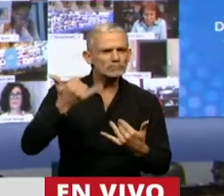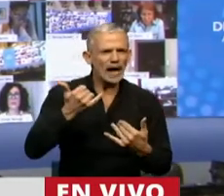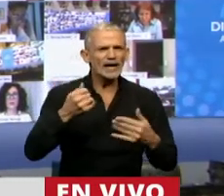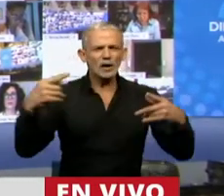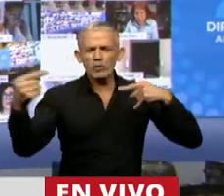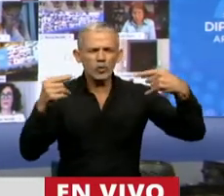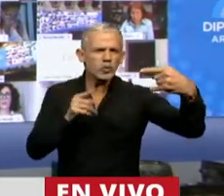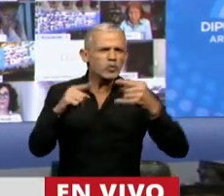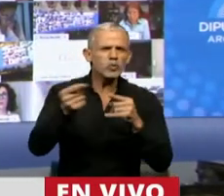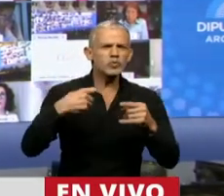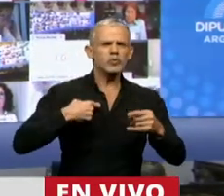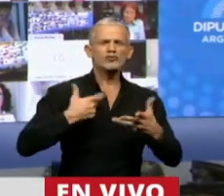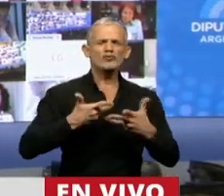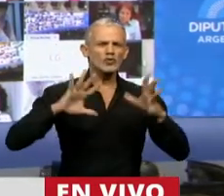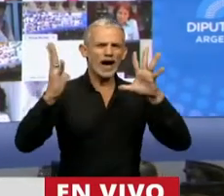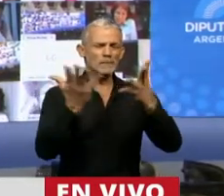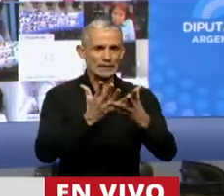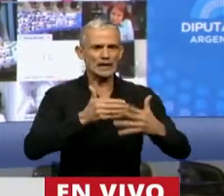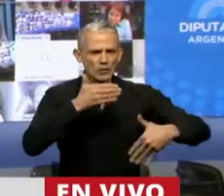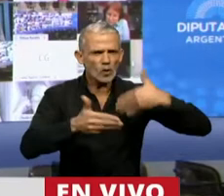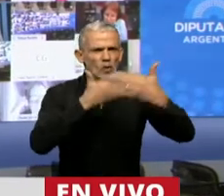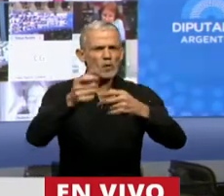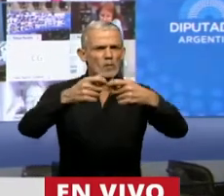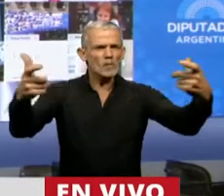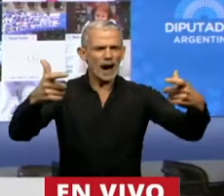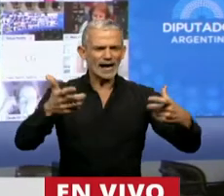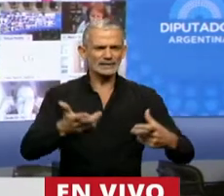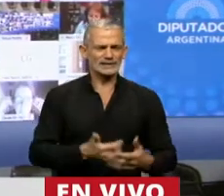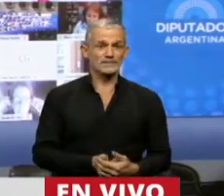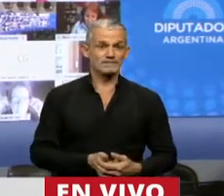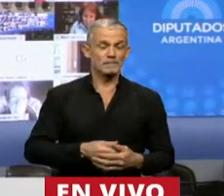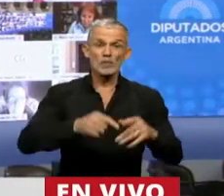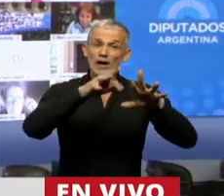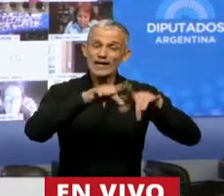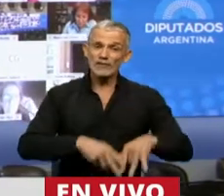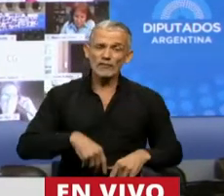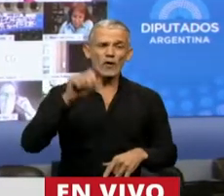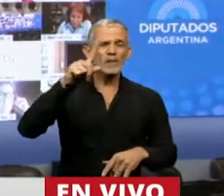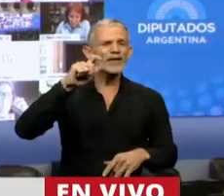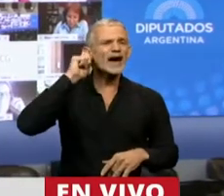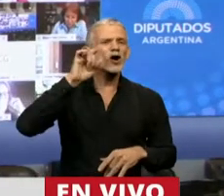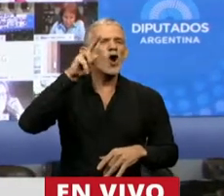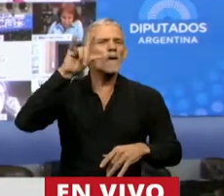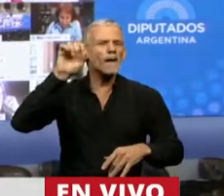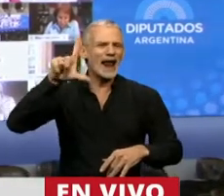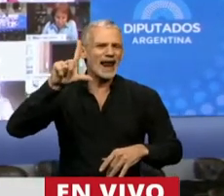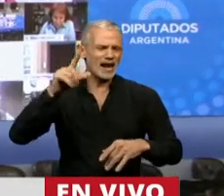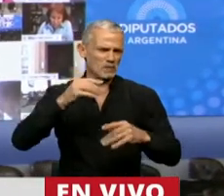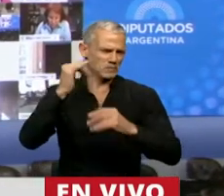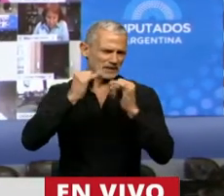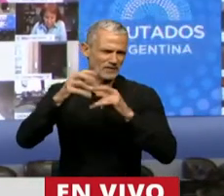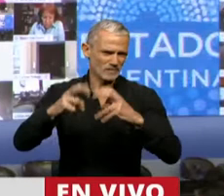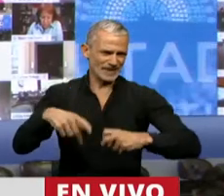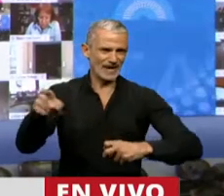socioambientales que están creciendo año tras año. De acuerdo a informe de Global Witness, en 2018